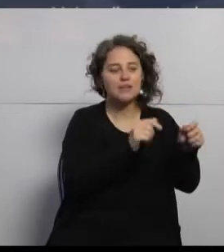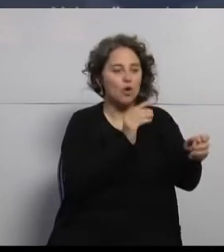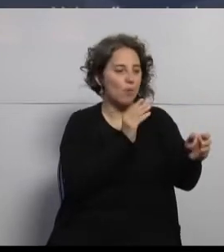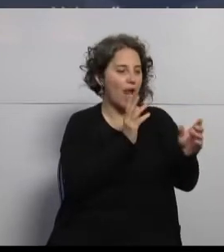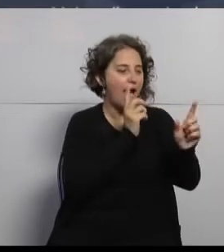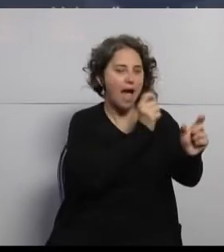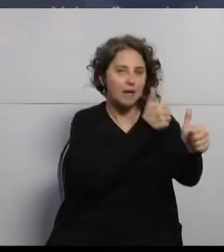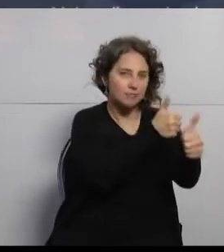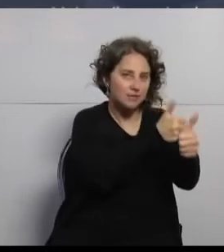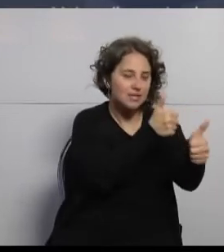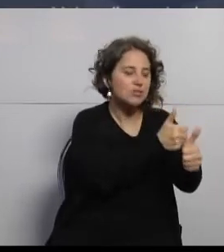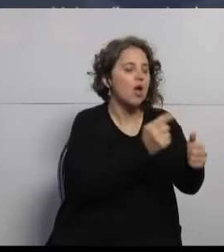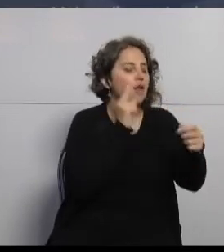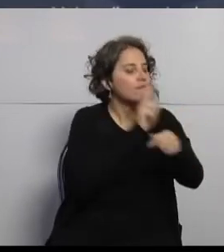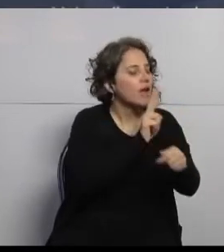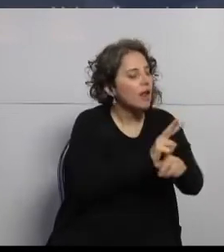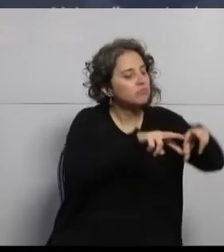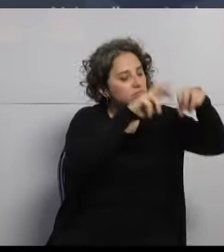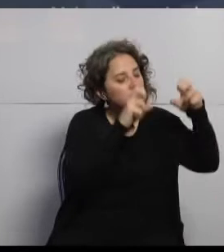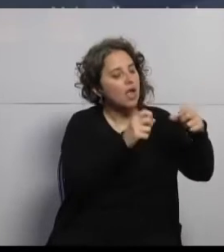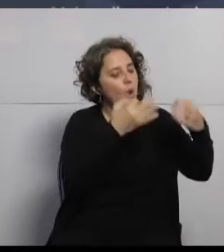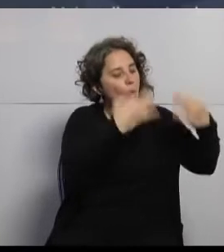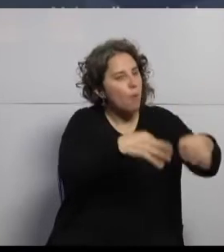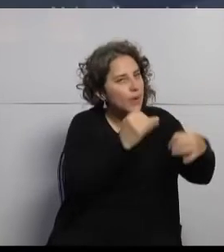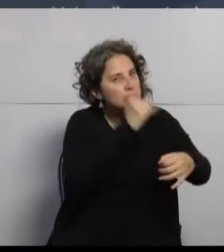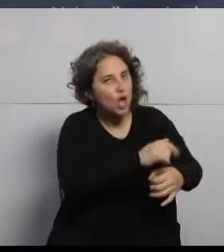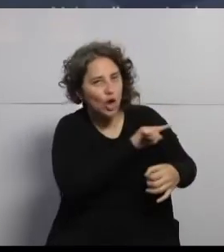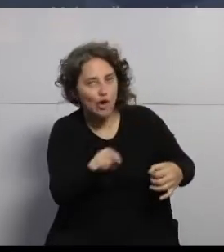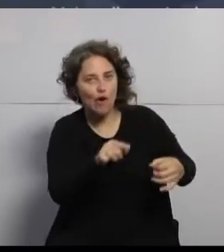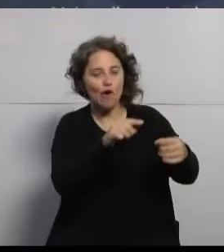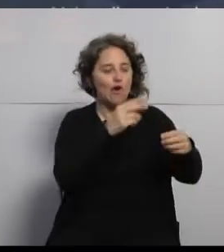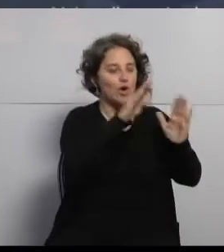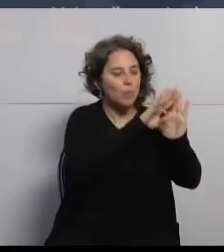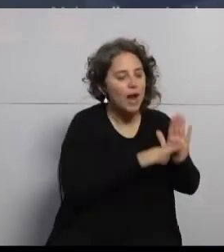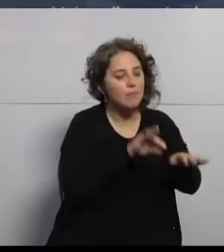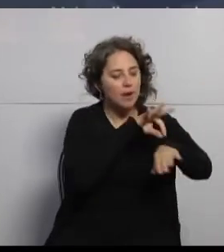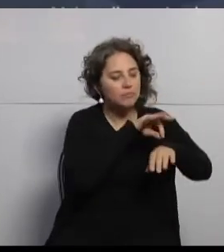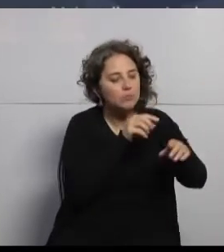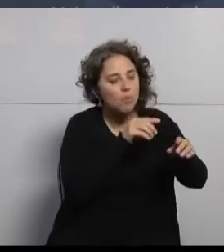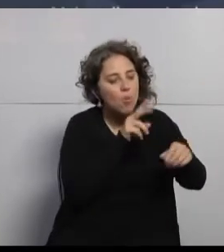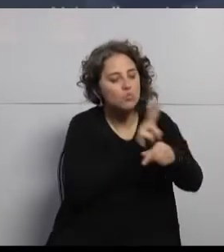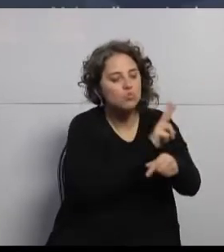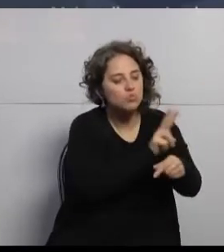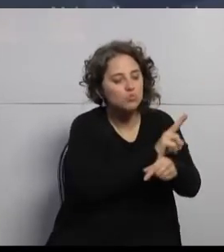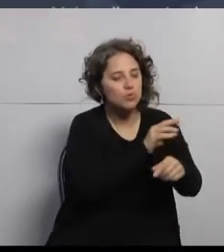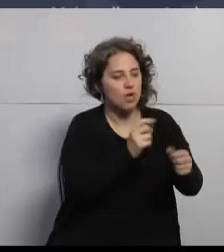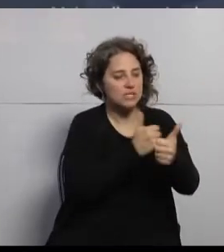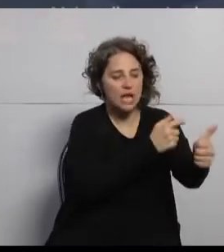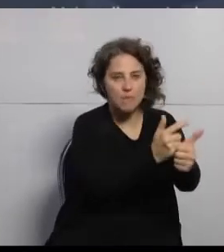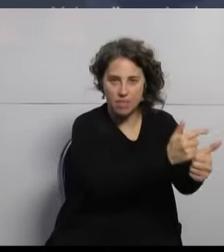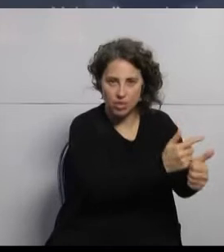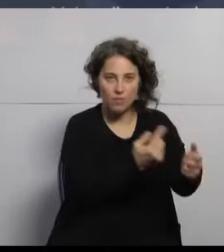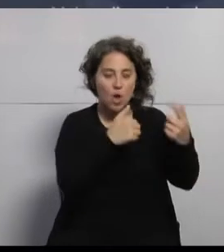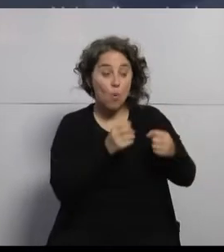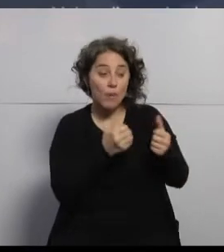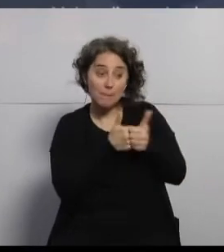cumplen las adherencias, los programas de promoción y prevención, hacen un seguimiento muy cercano. Cuando el paciente requiere una atención,